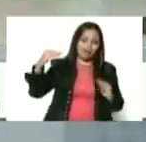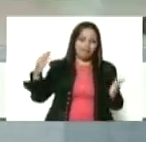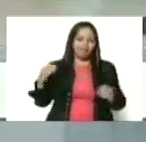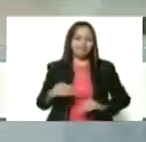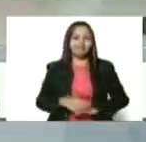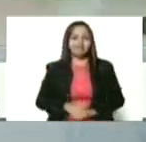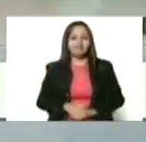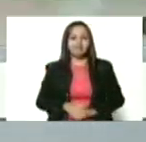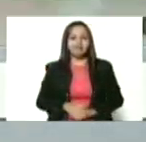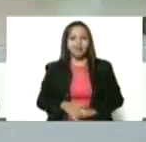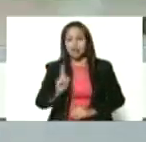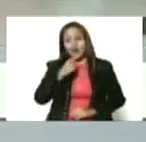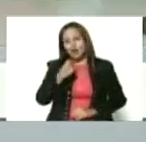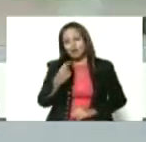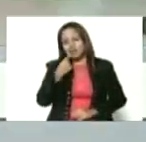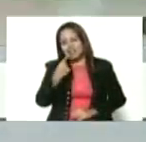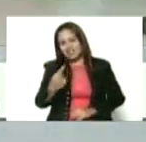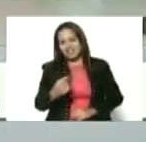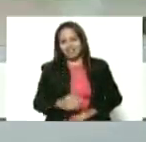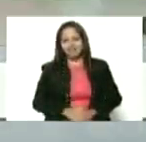cual no les gusta que yo lo diga.